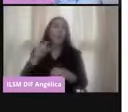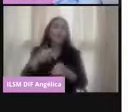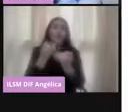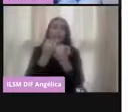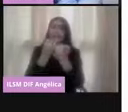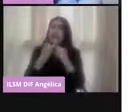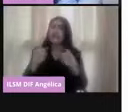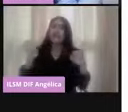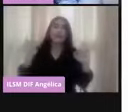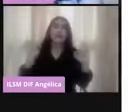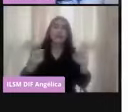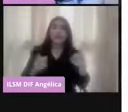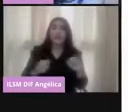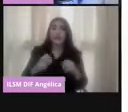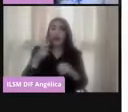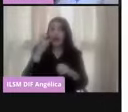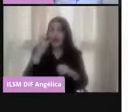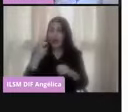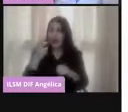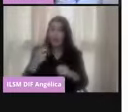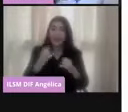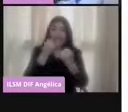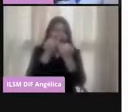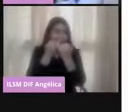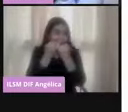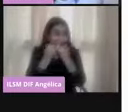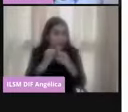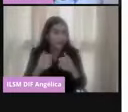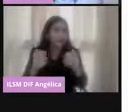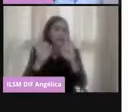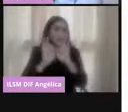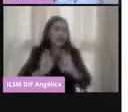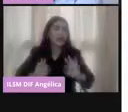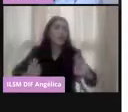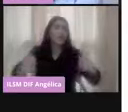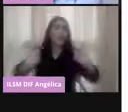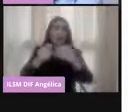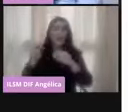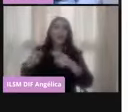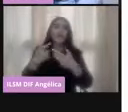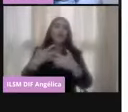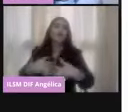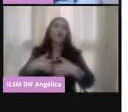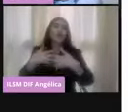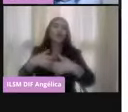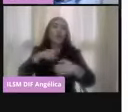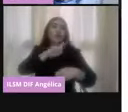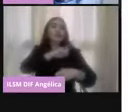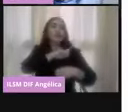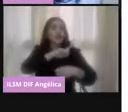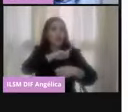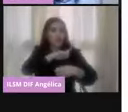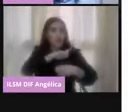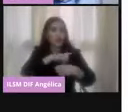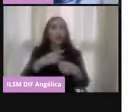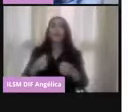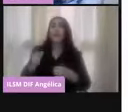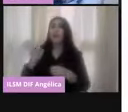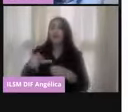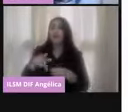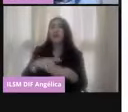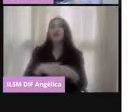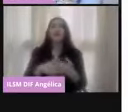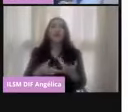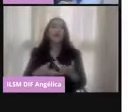y quiero subrayar esto, es independiente en sus decisiones y funcionamiento. Y en su integración participa el Poder Legislativo, los